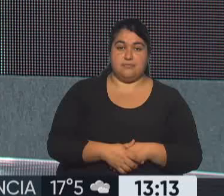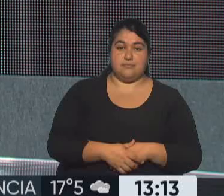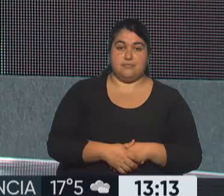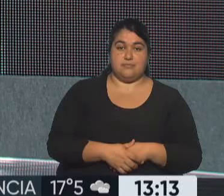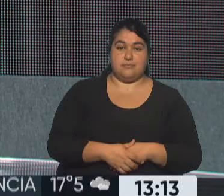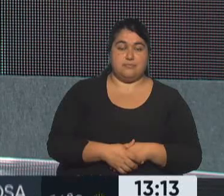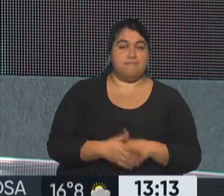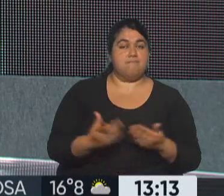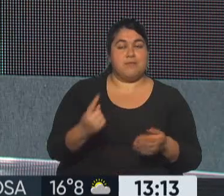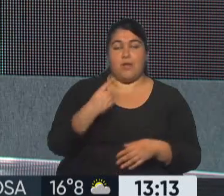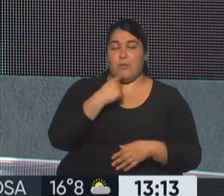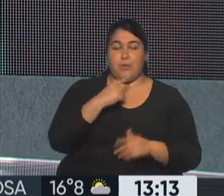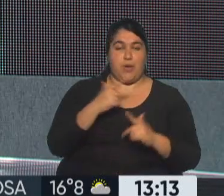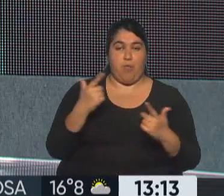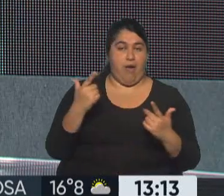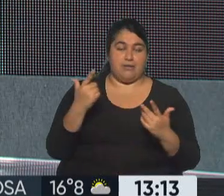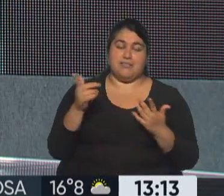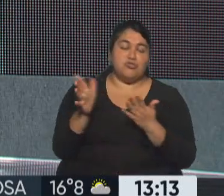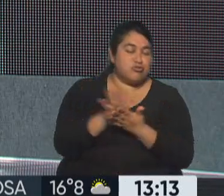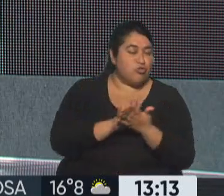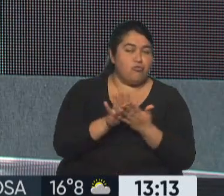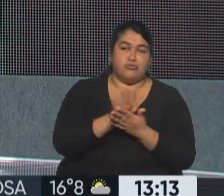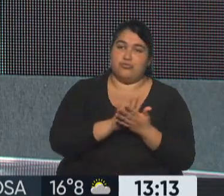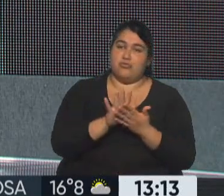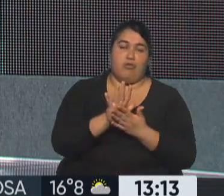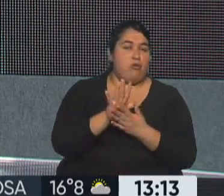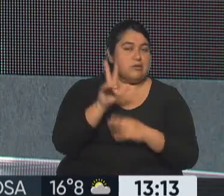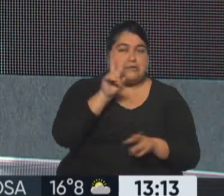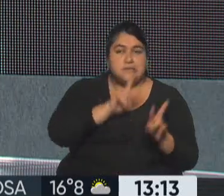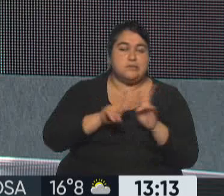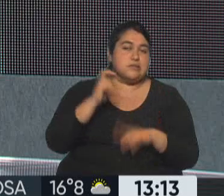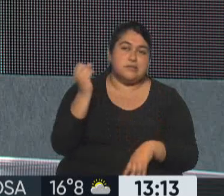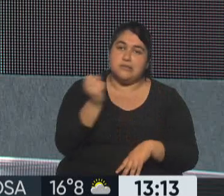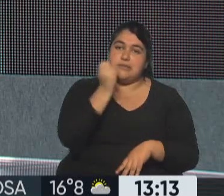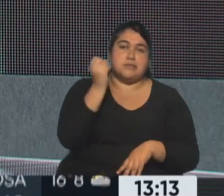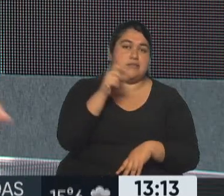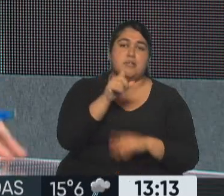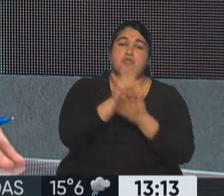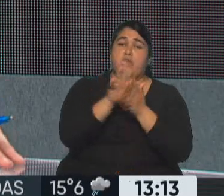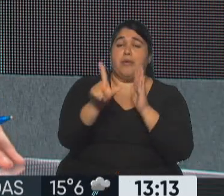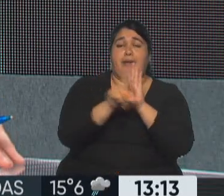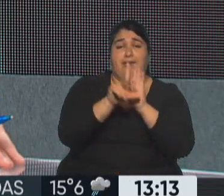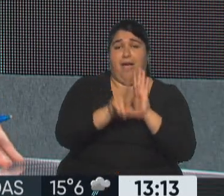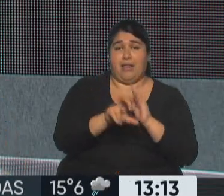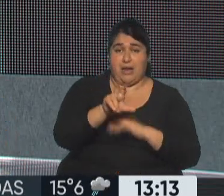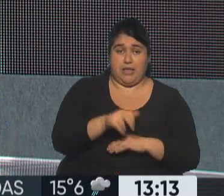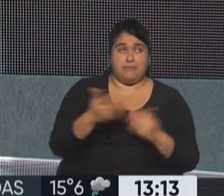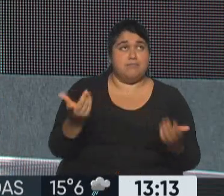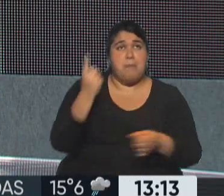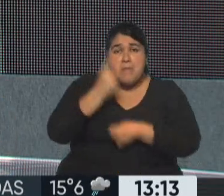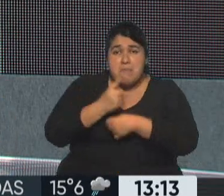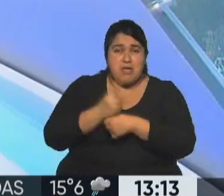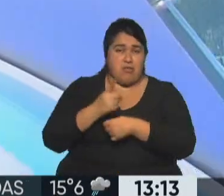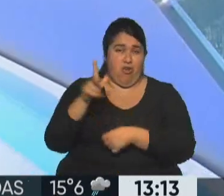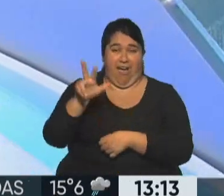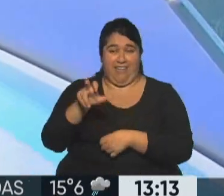No hay ninguna duda, necesario encontrar una solución al problema. Sí, es un problema el de los alquileres. En principio, conseguir un alquiler y además,